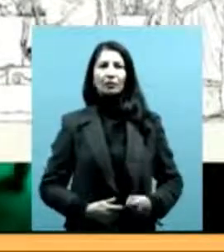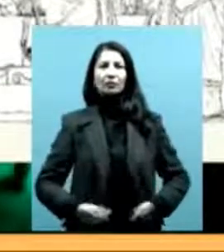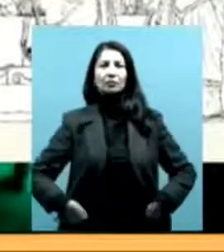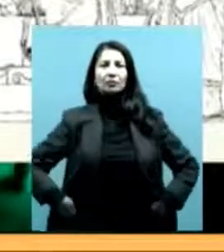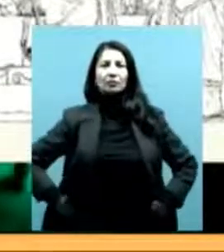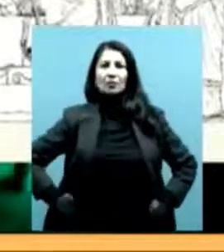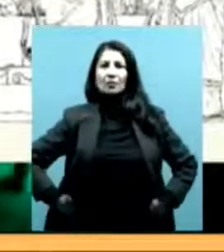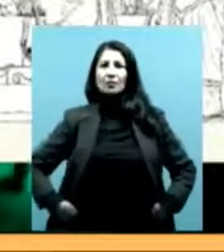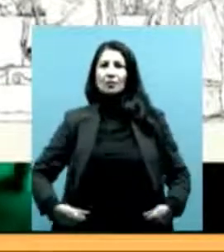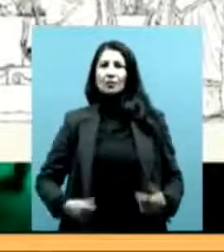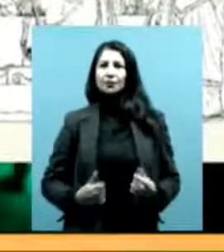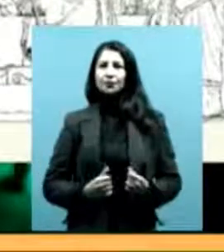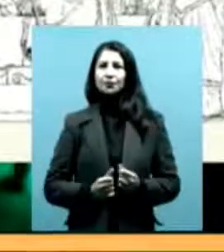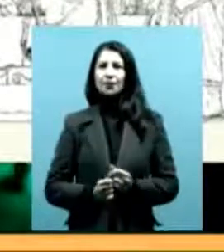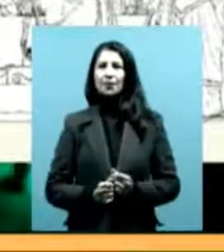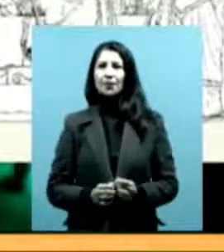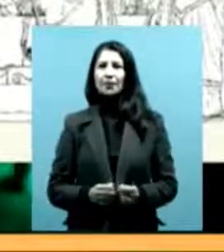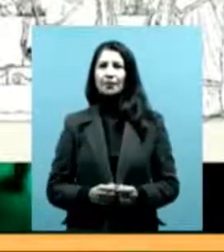palabras tienen poder.